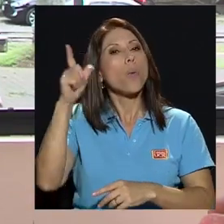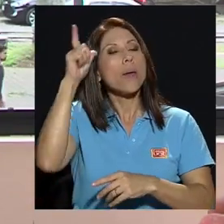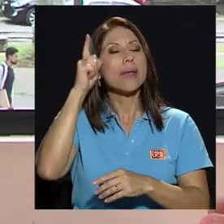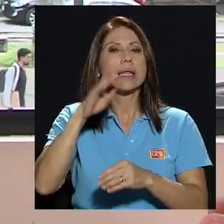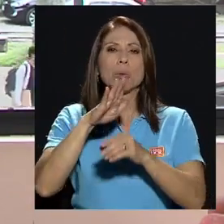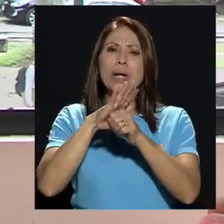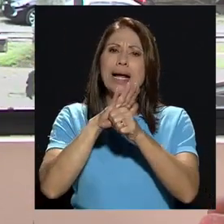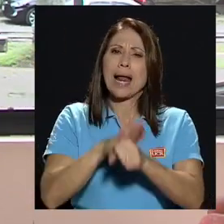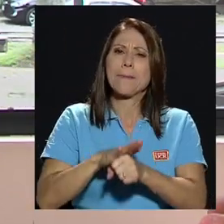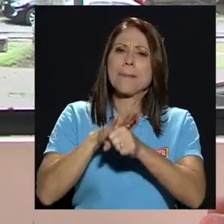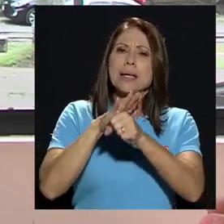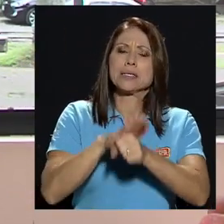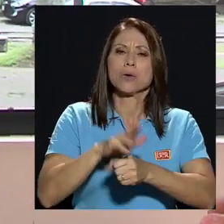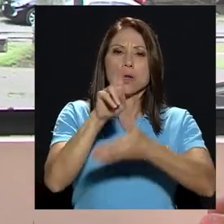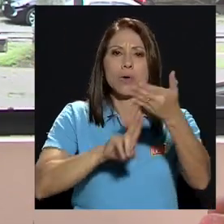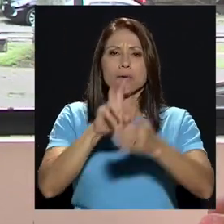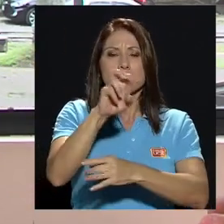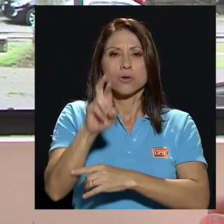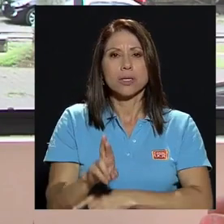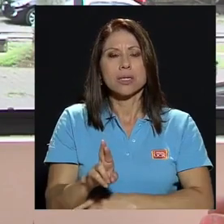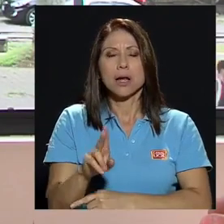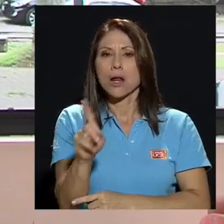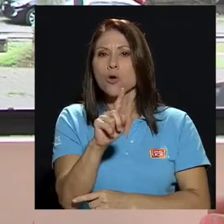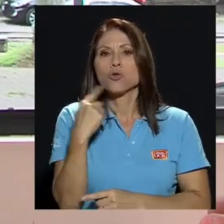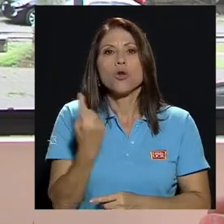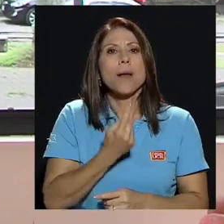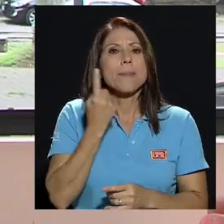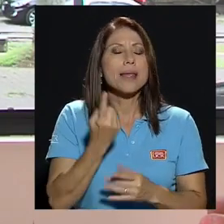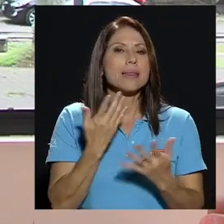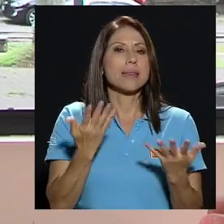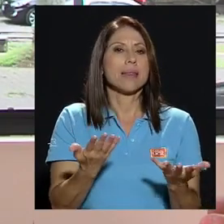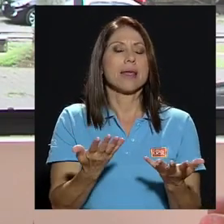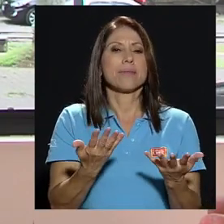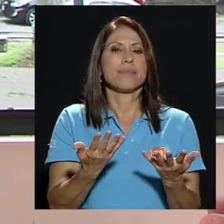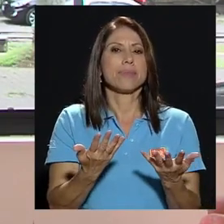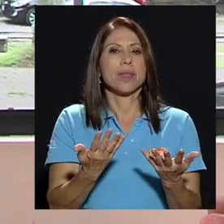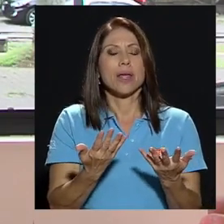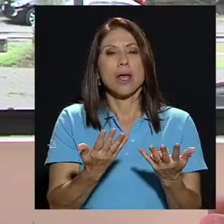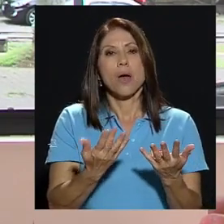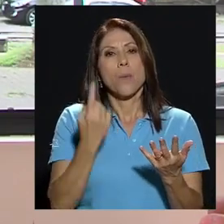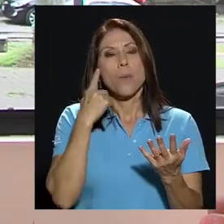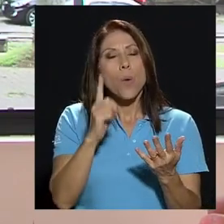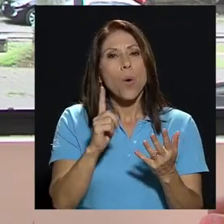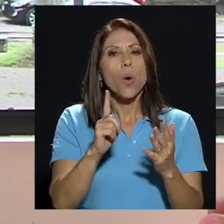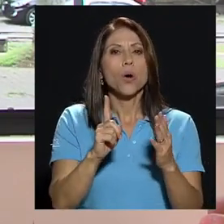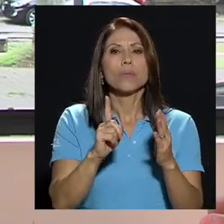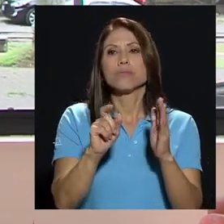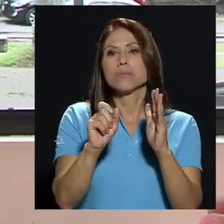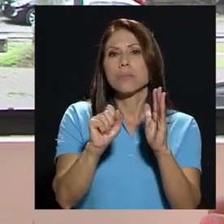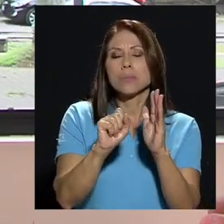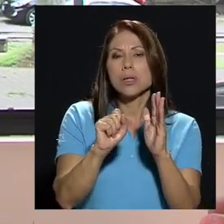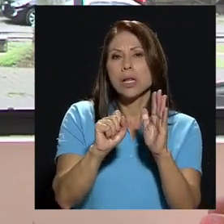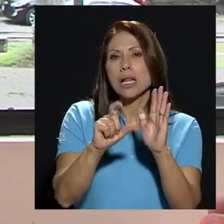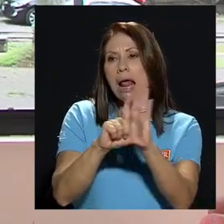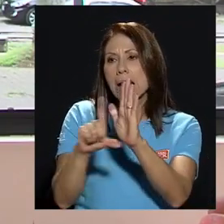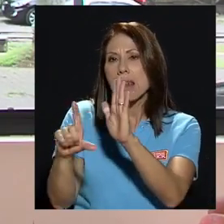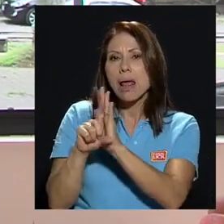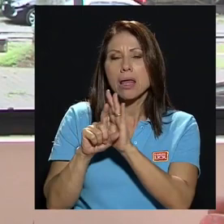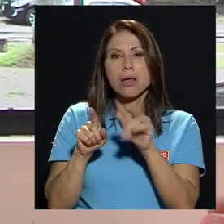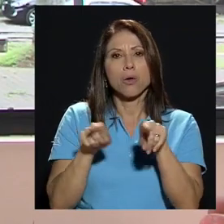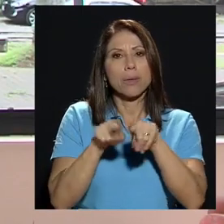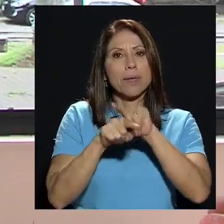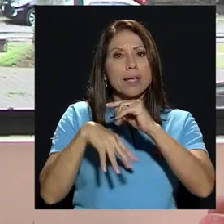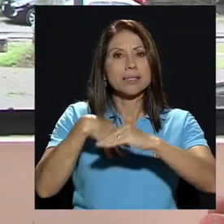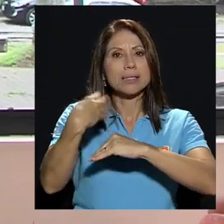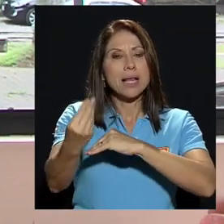Rica, no solamente de la parte legislativa, de algunas partes externas, sino también dentro del